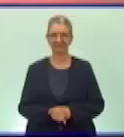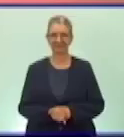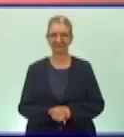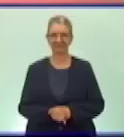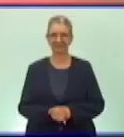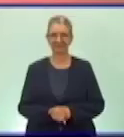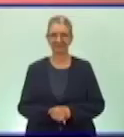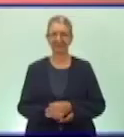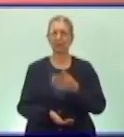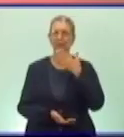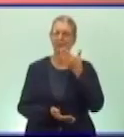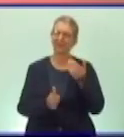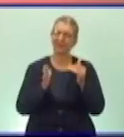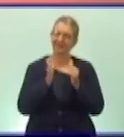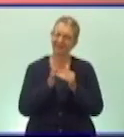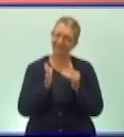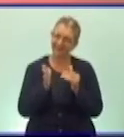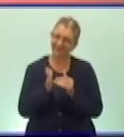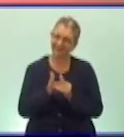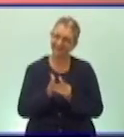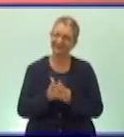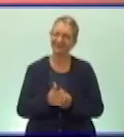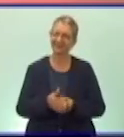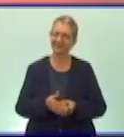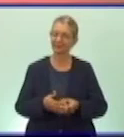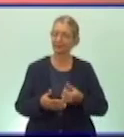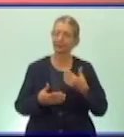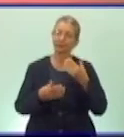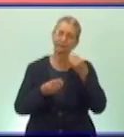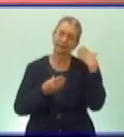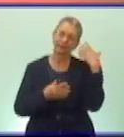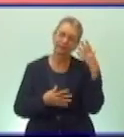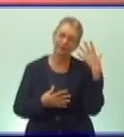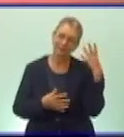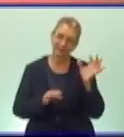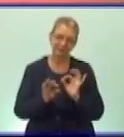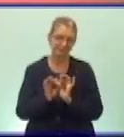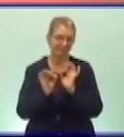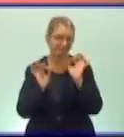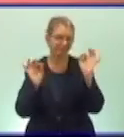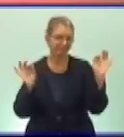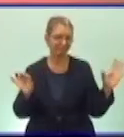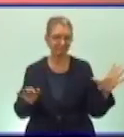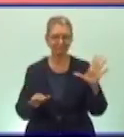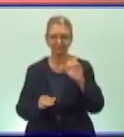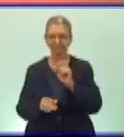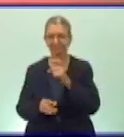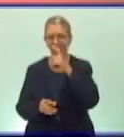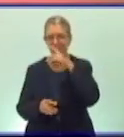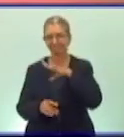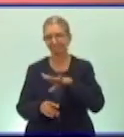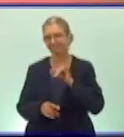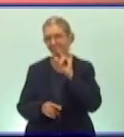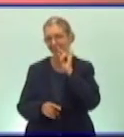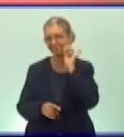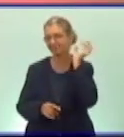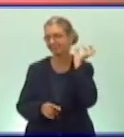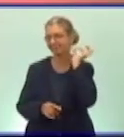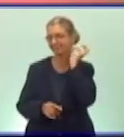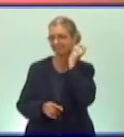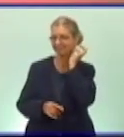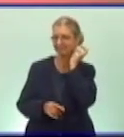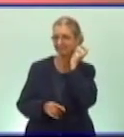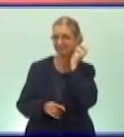¡Muy buenas tardes! Un saludo especial para todos los niños y las niñas